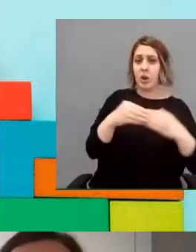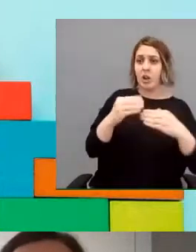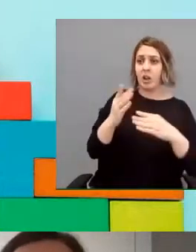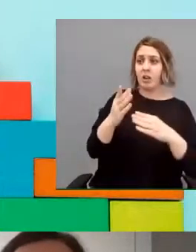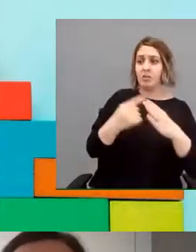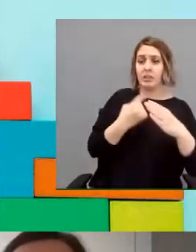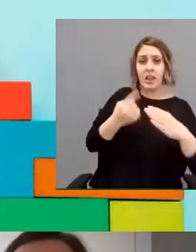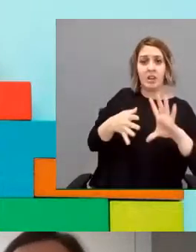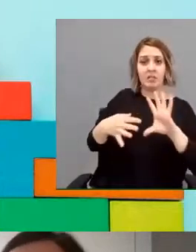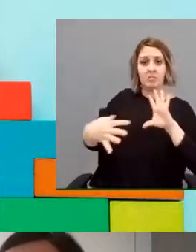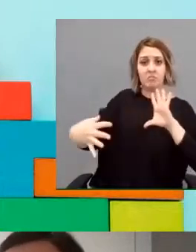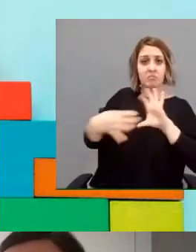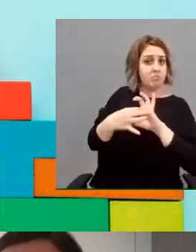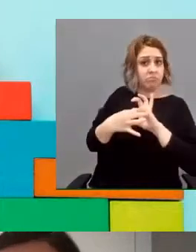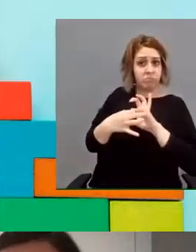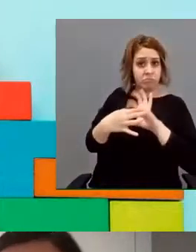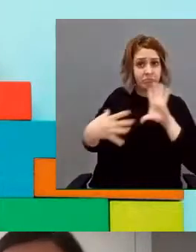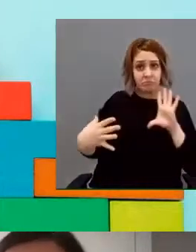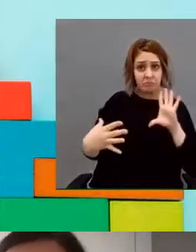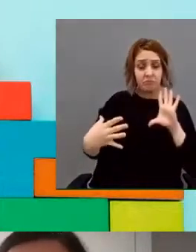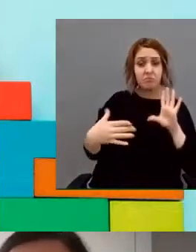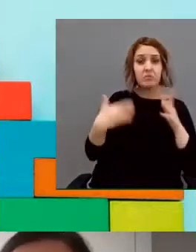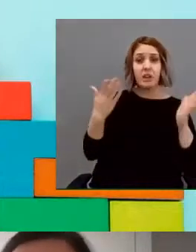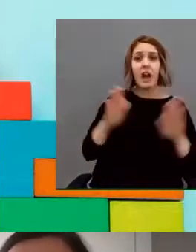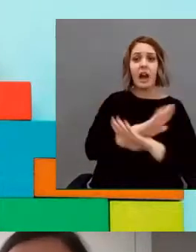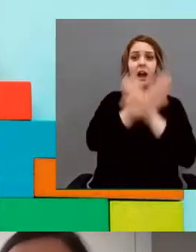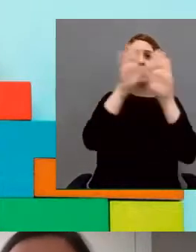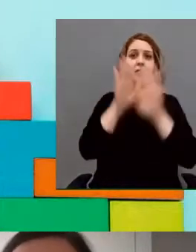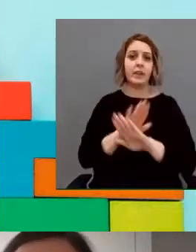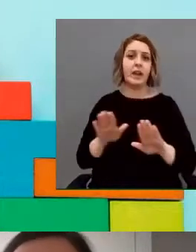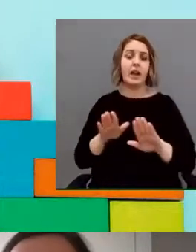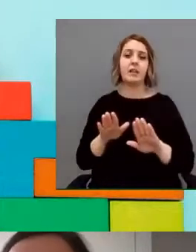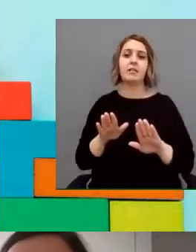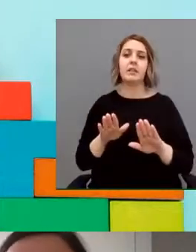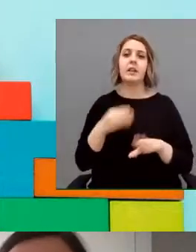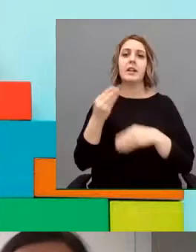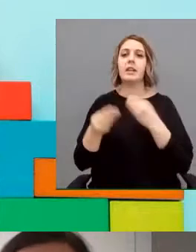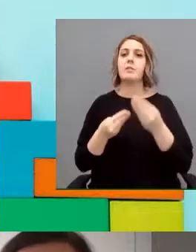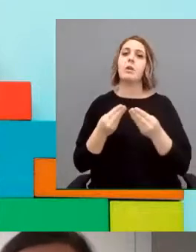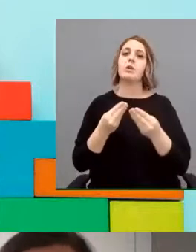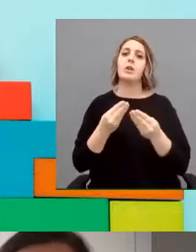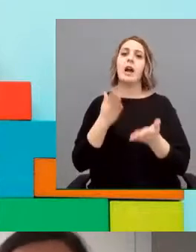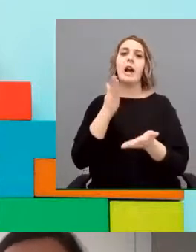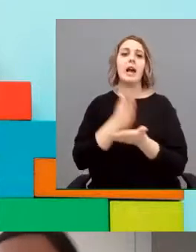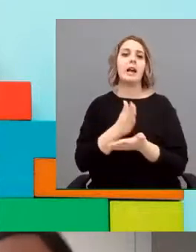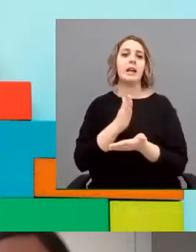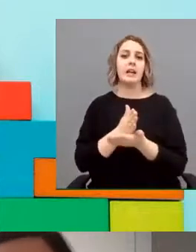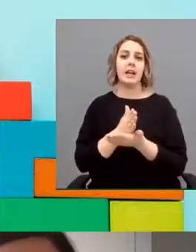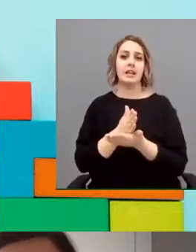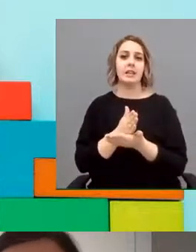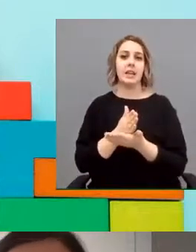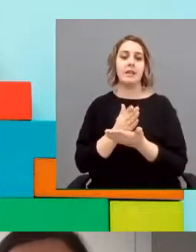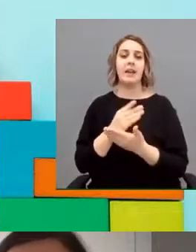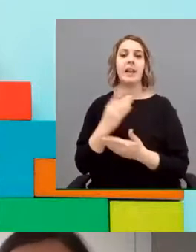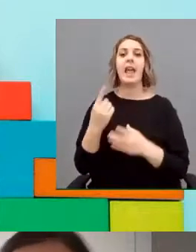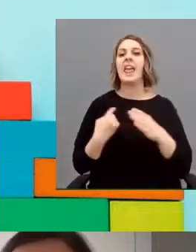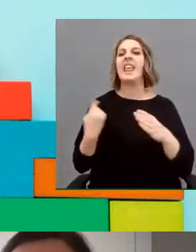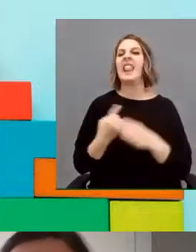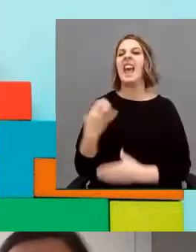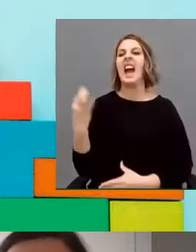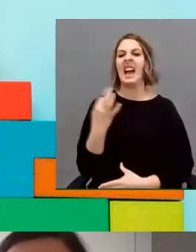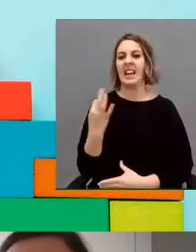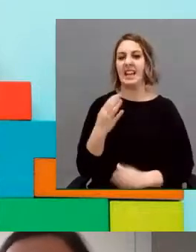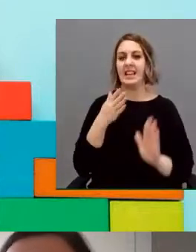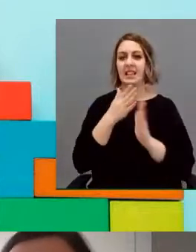más preguntas y al final decidimos hacer una clase de qué sentían a estas alturas y a estas